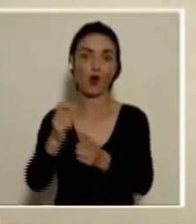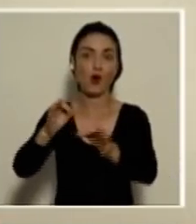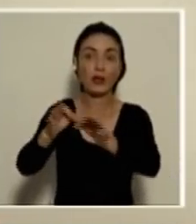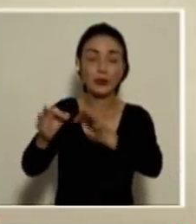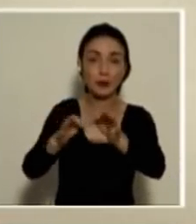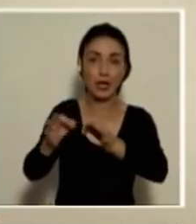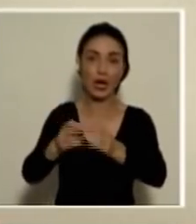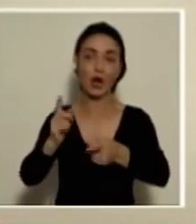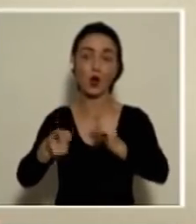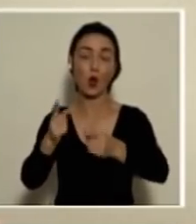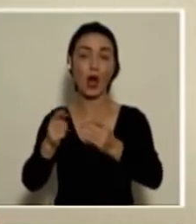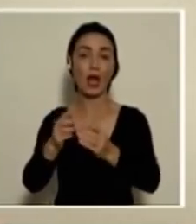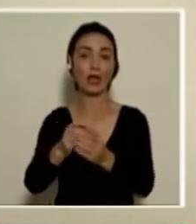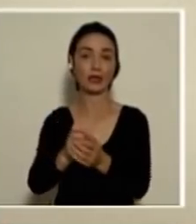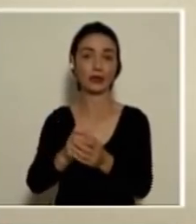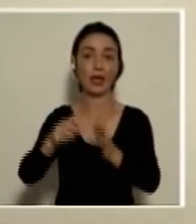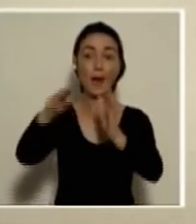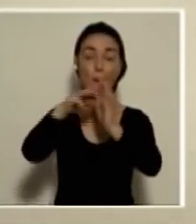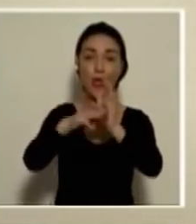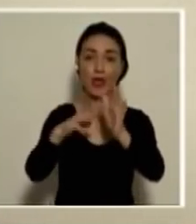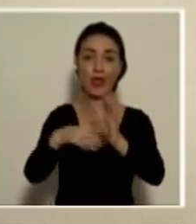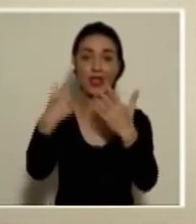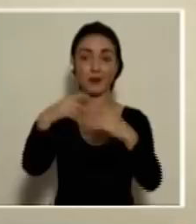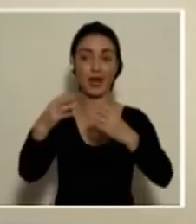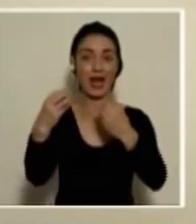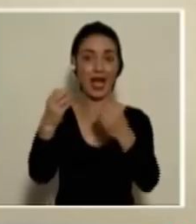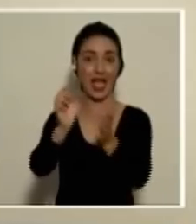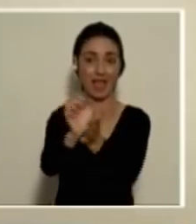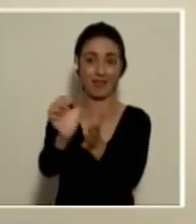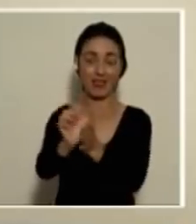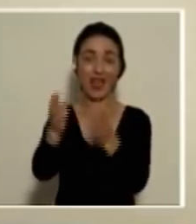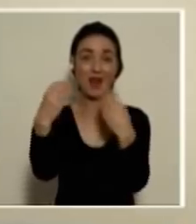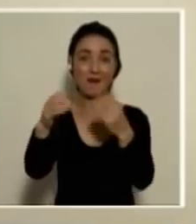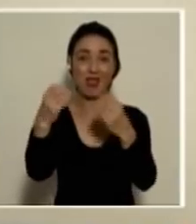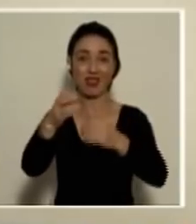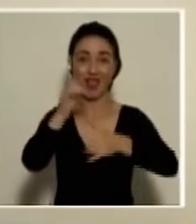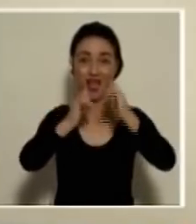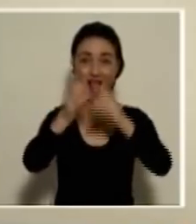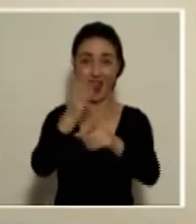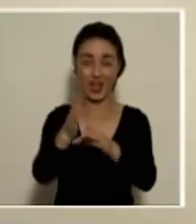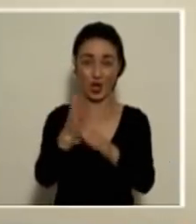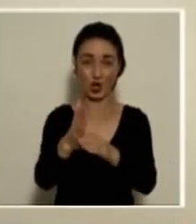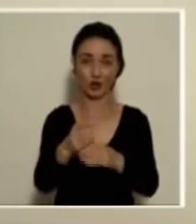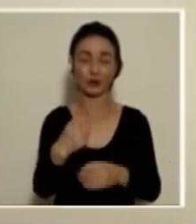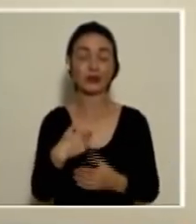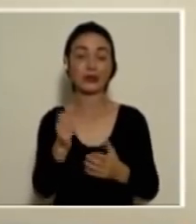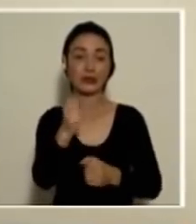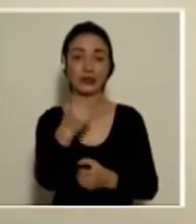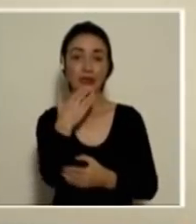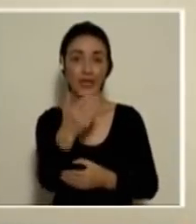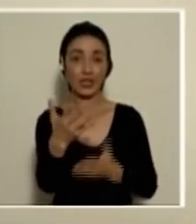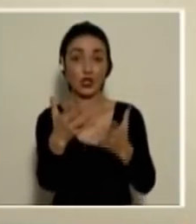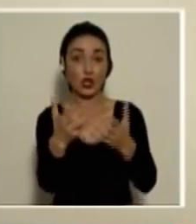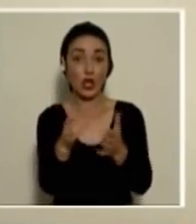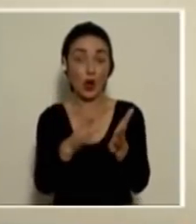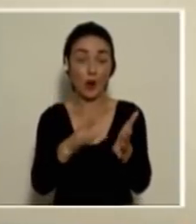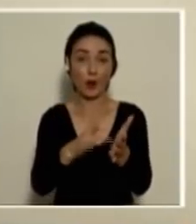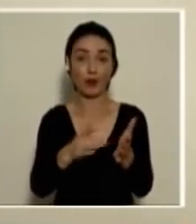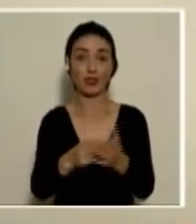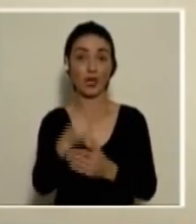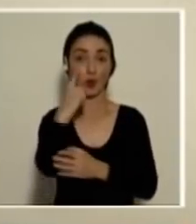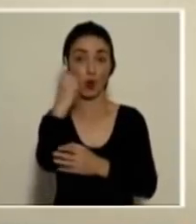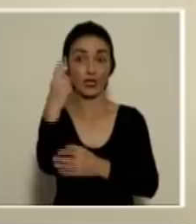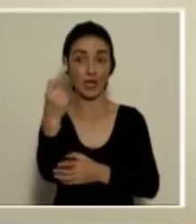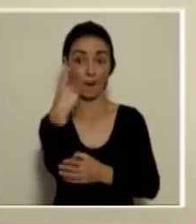específicas sugiere usted que se deben tomar? Sí, muchas gracias. Quiero aprovechar que aquí me hacían la consulta por el sistema